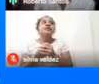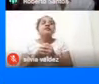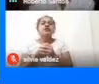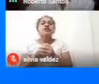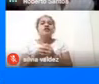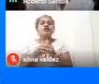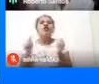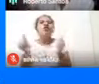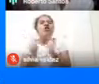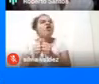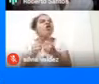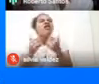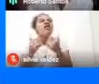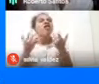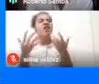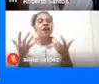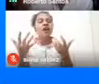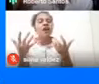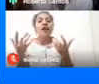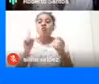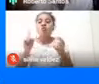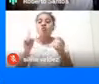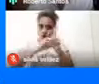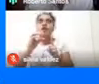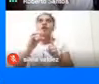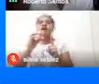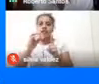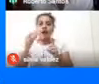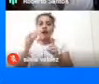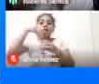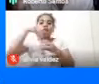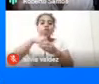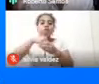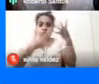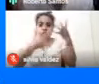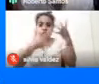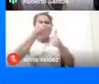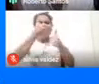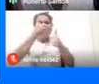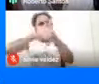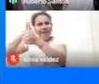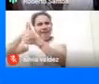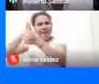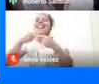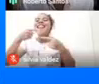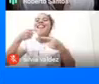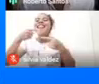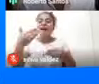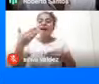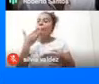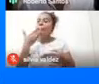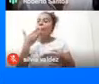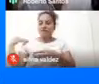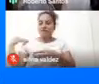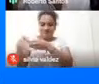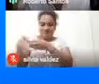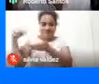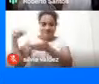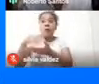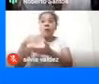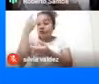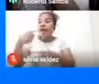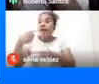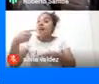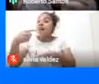Con la cultura Que contiene Cada una De las lenguas Indígenas Porque cada Lengua indígena